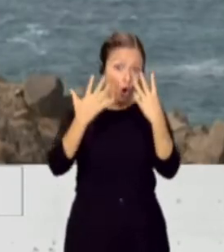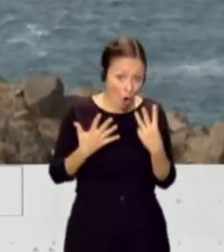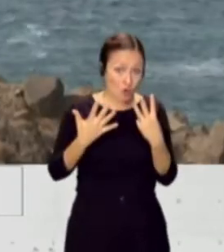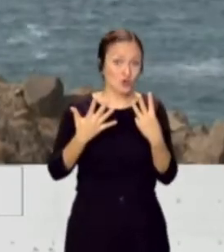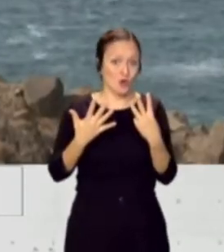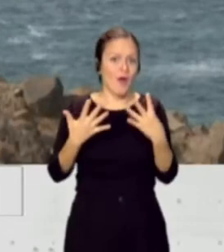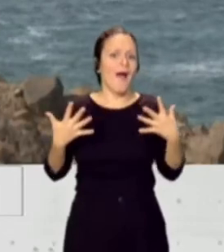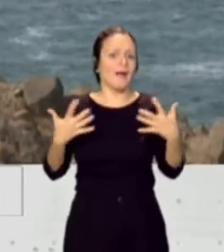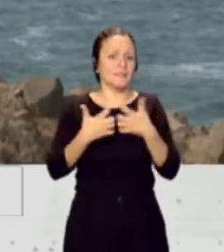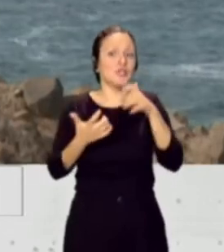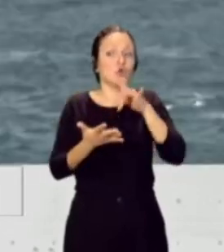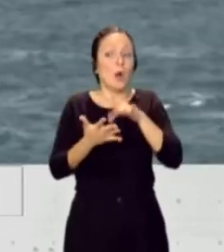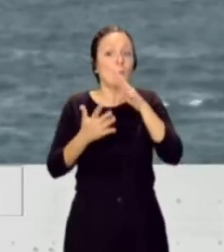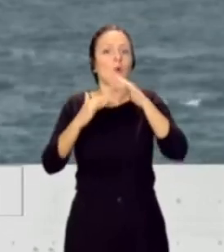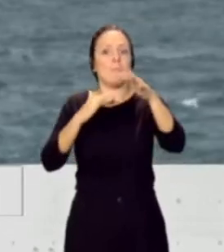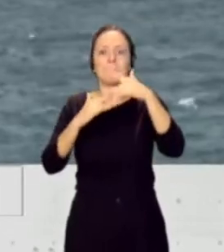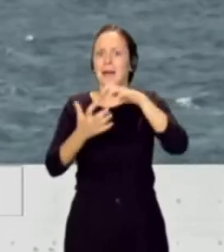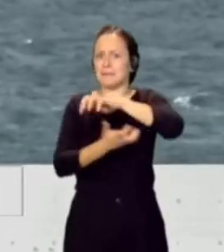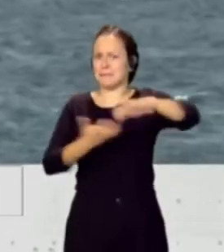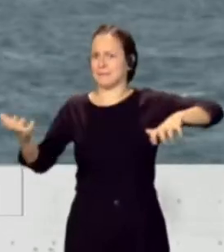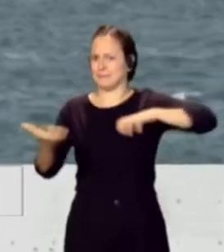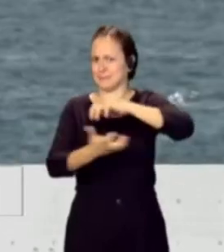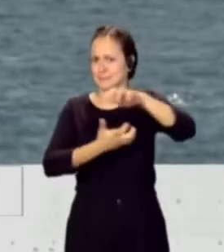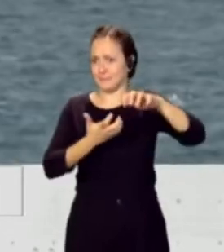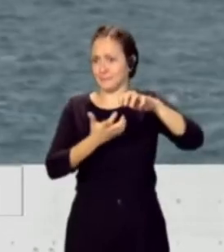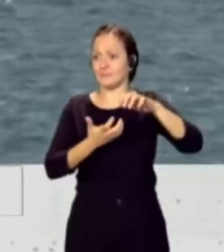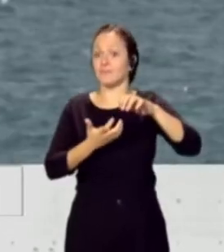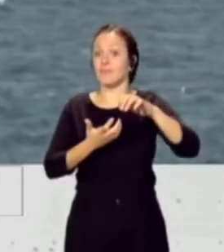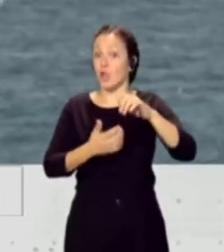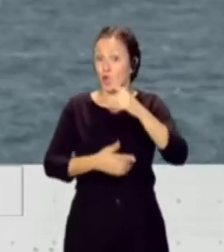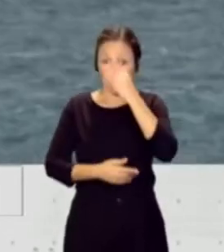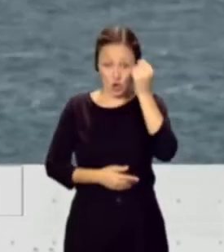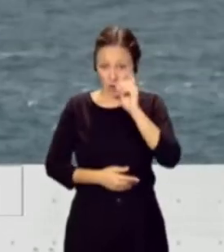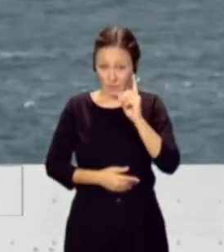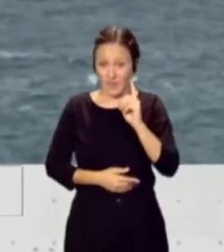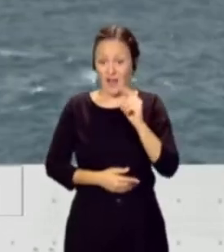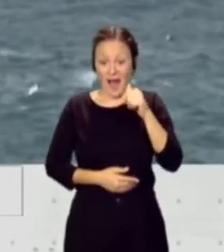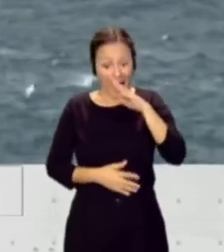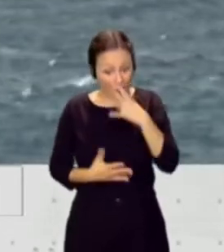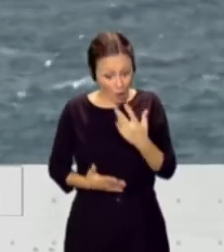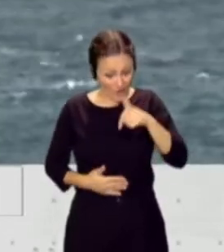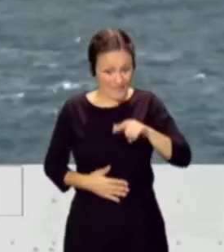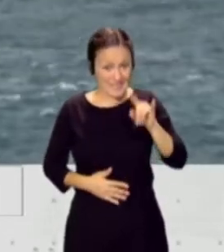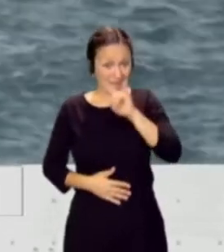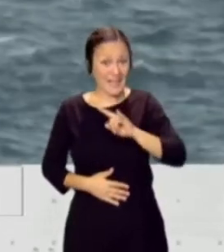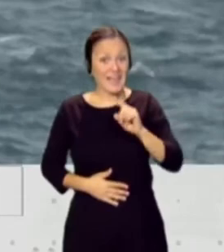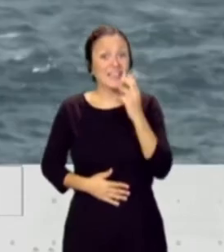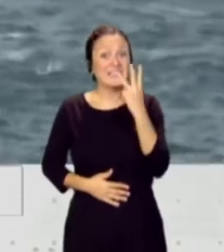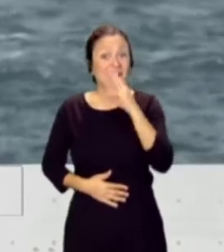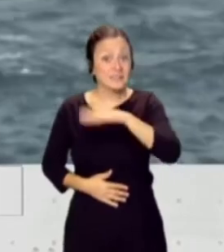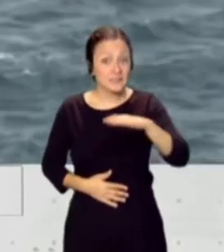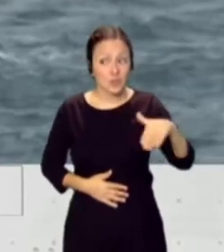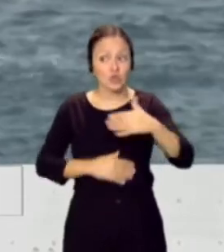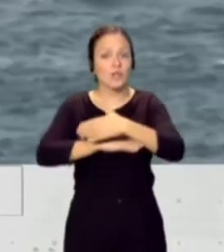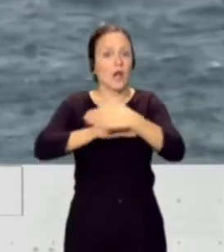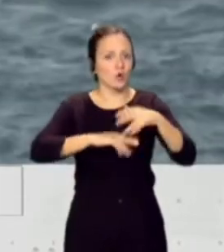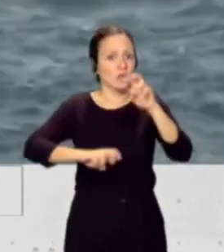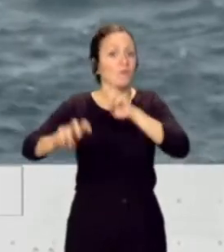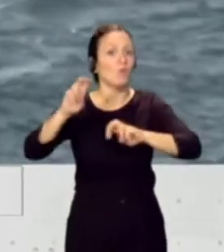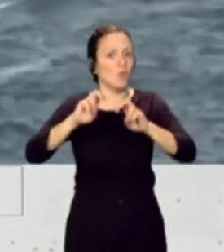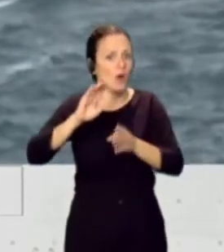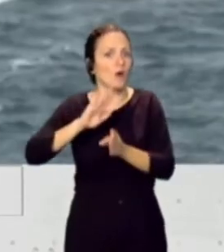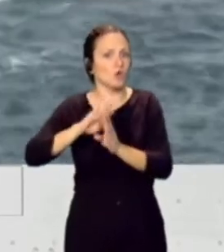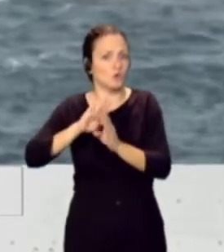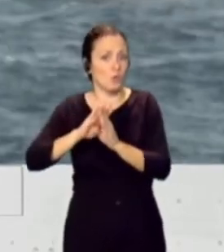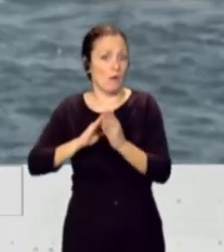del mar. No olvidemos, Marta, que a día de hoy, tres menores en Canarias siguen siendo buscados en nuestras costas, un menor en Tenerife,